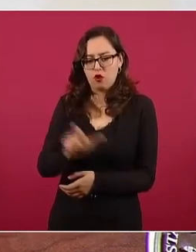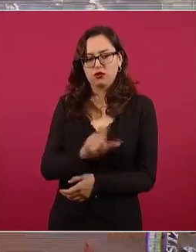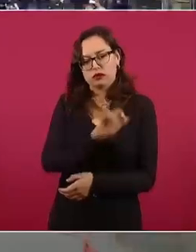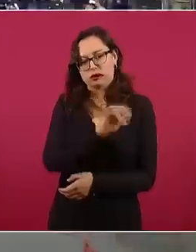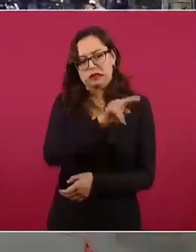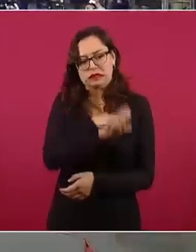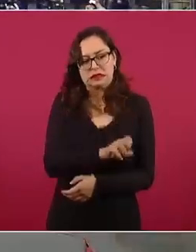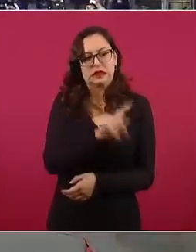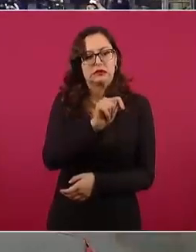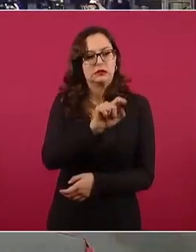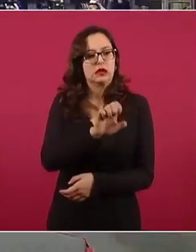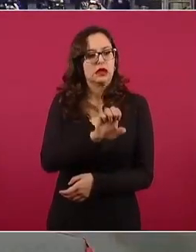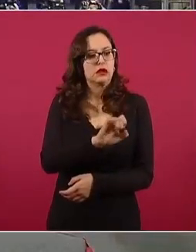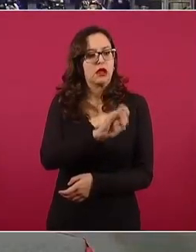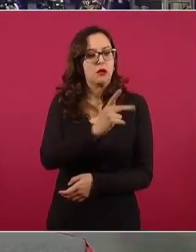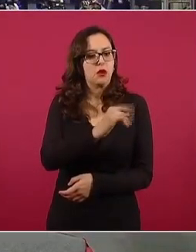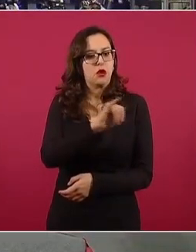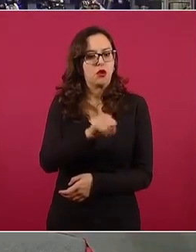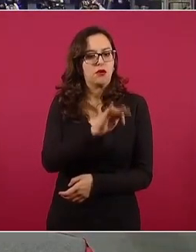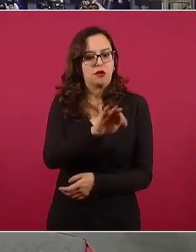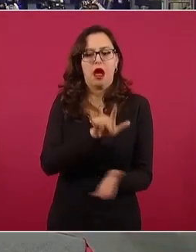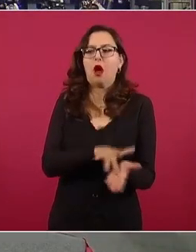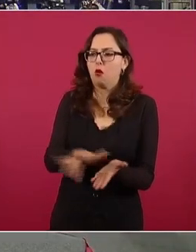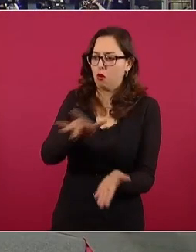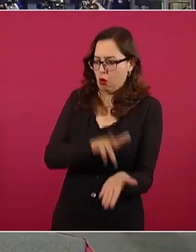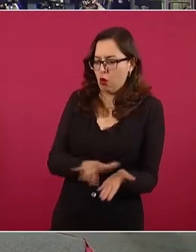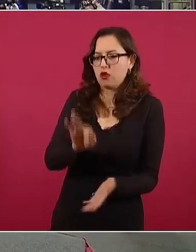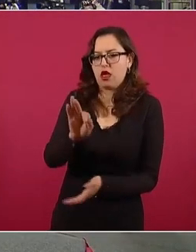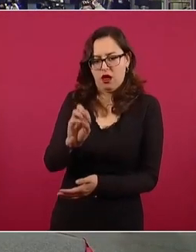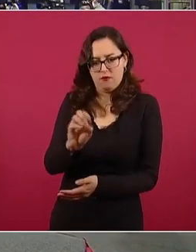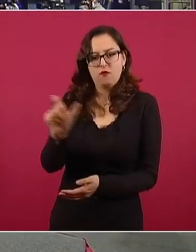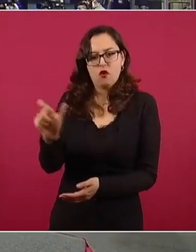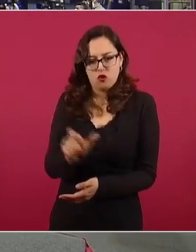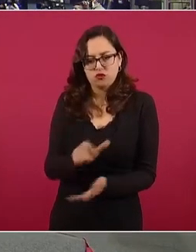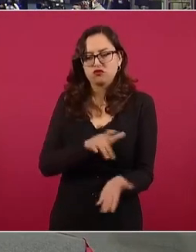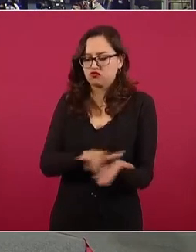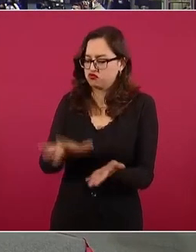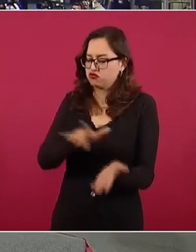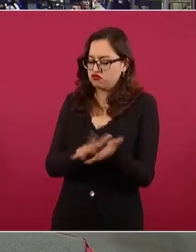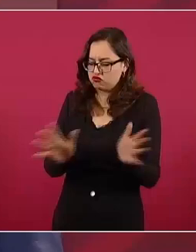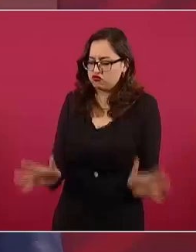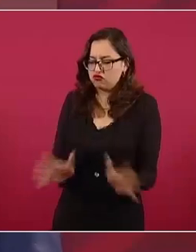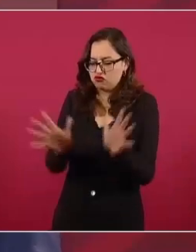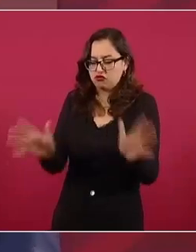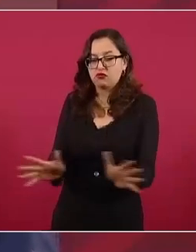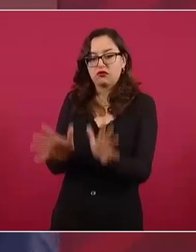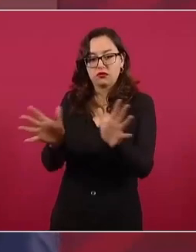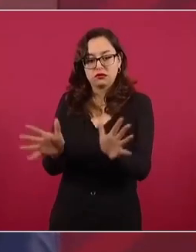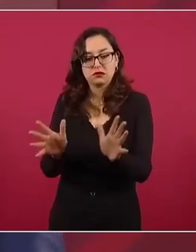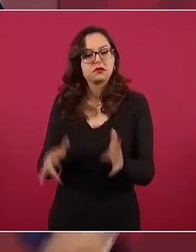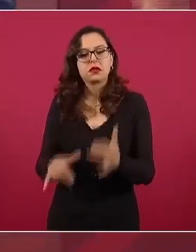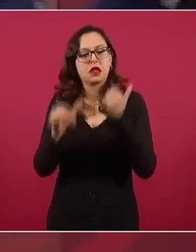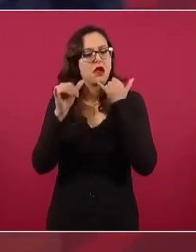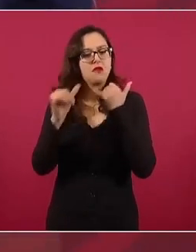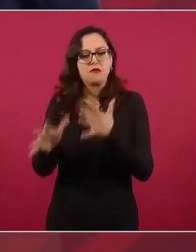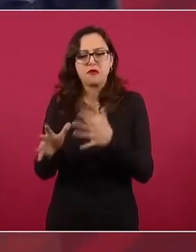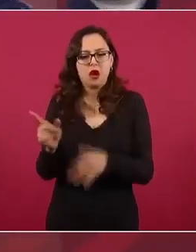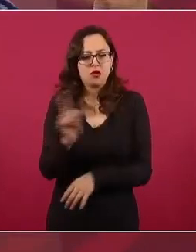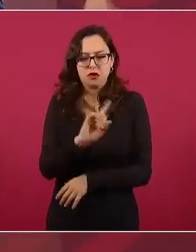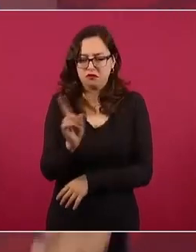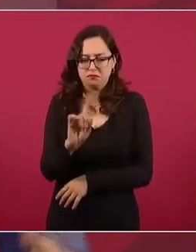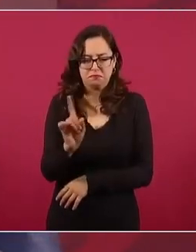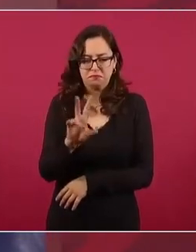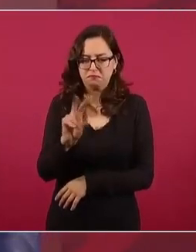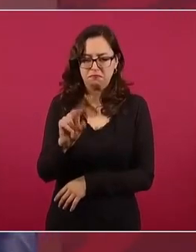Y hay apoyo también de potentados